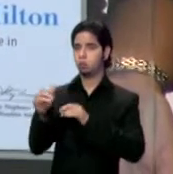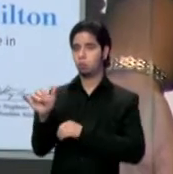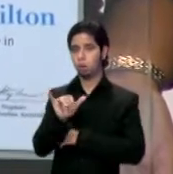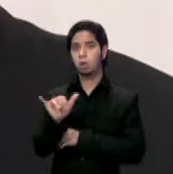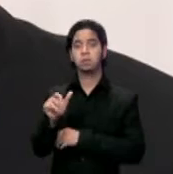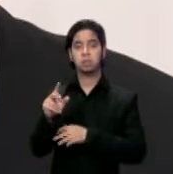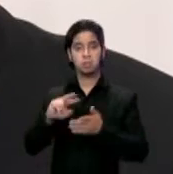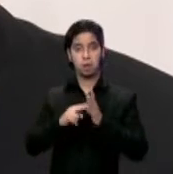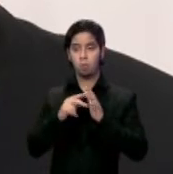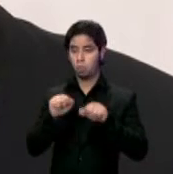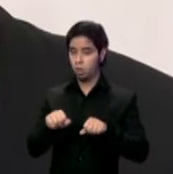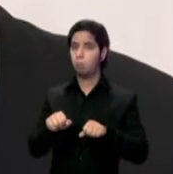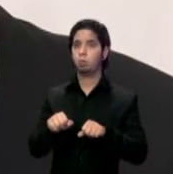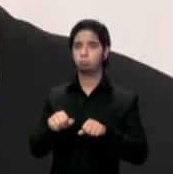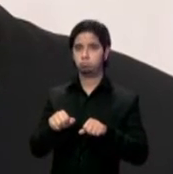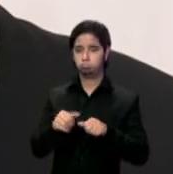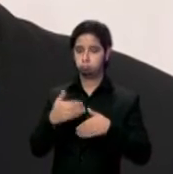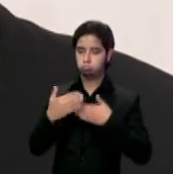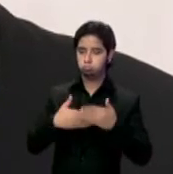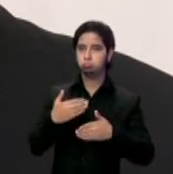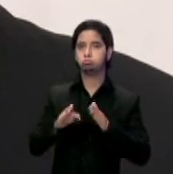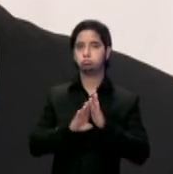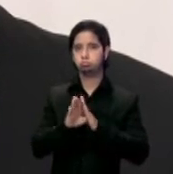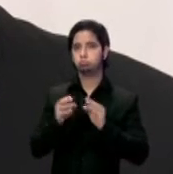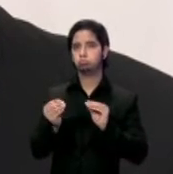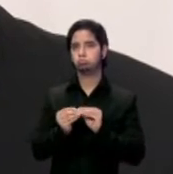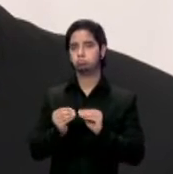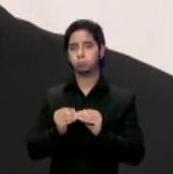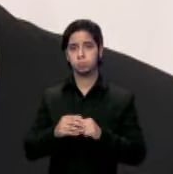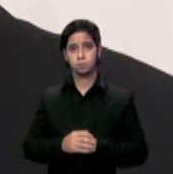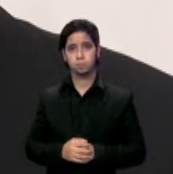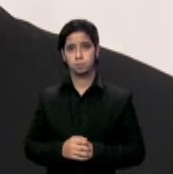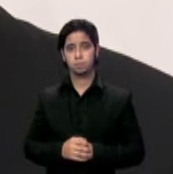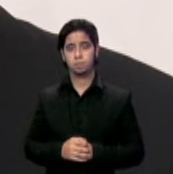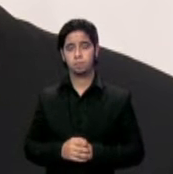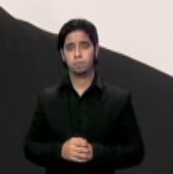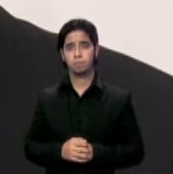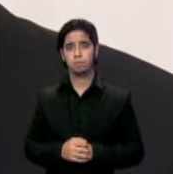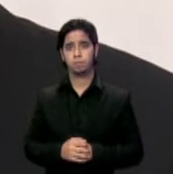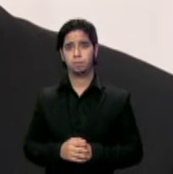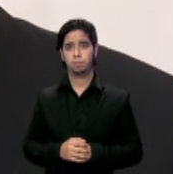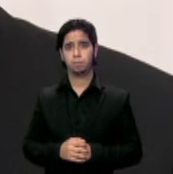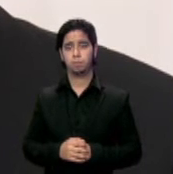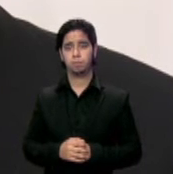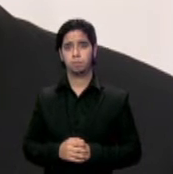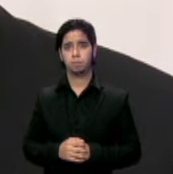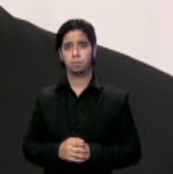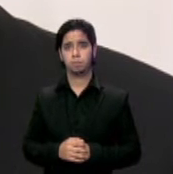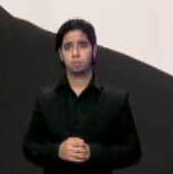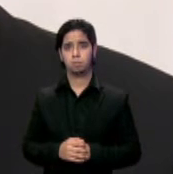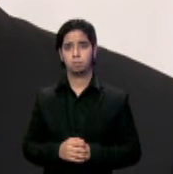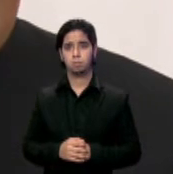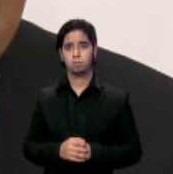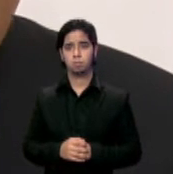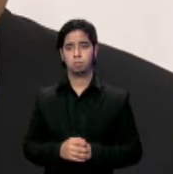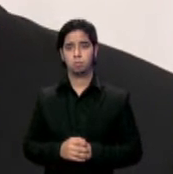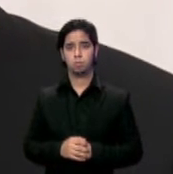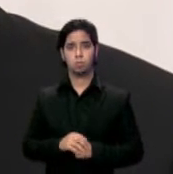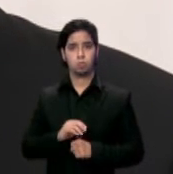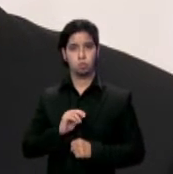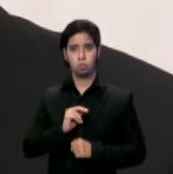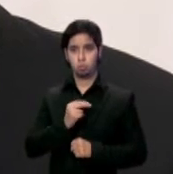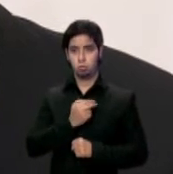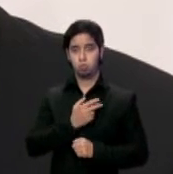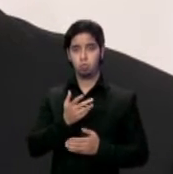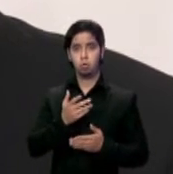conquistar. La medicina y los servicios médicos en Puerto Rico deben ser la mitad, una tercera parte